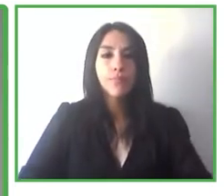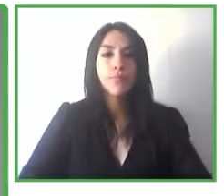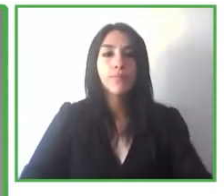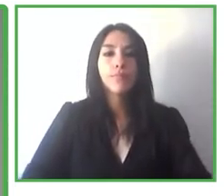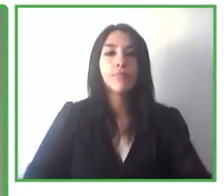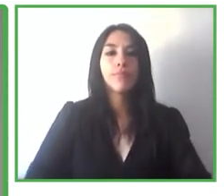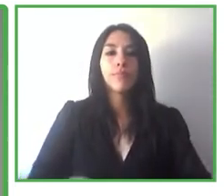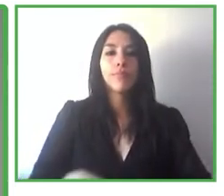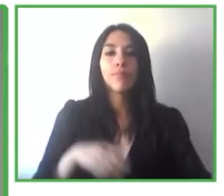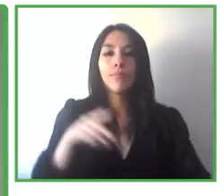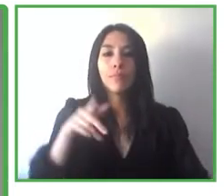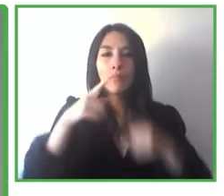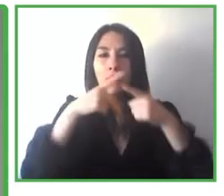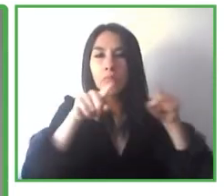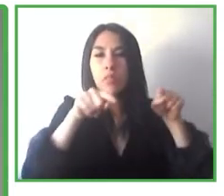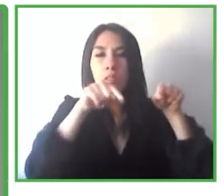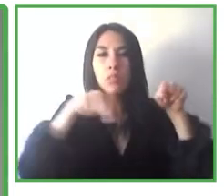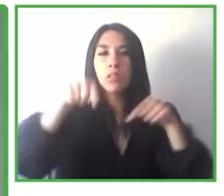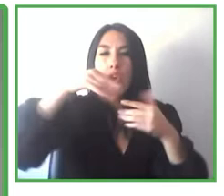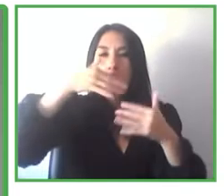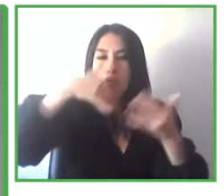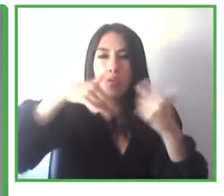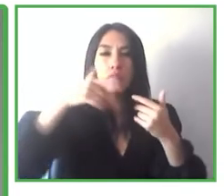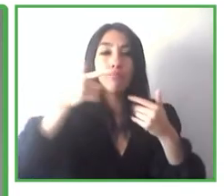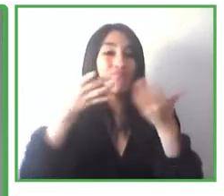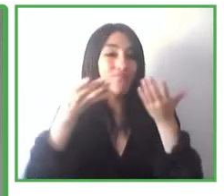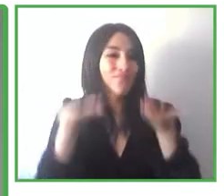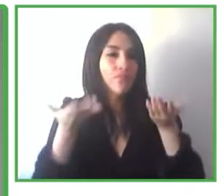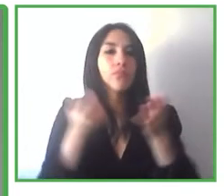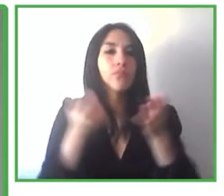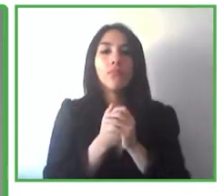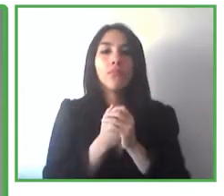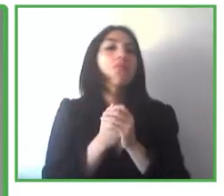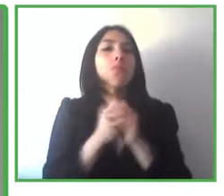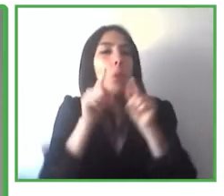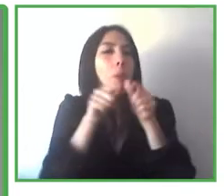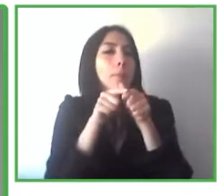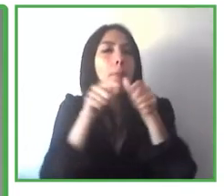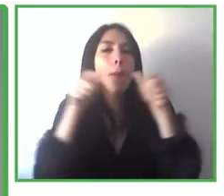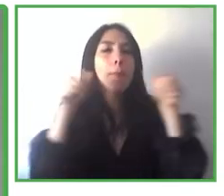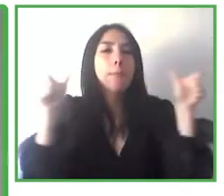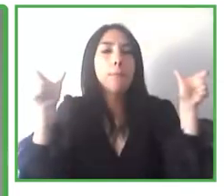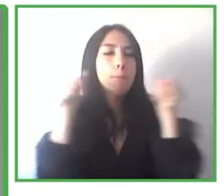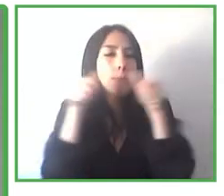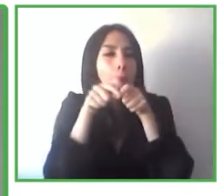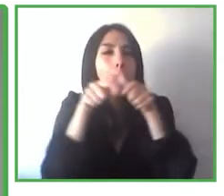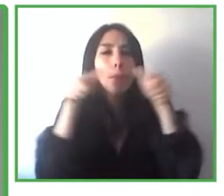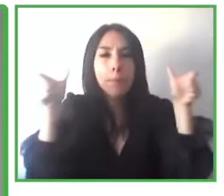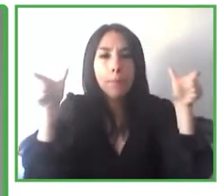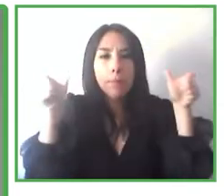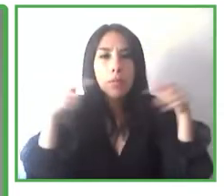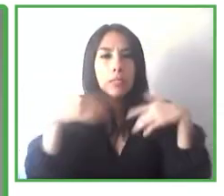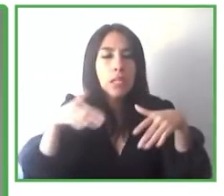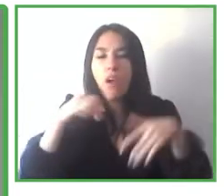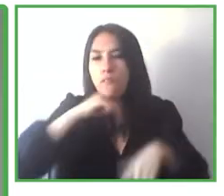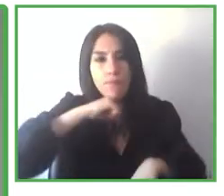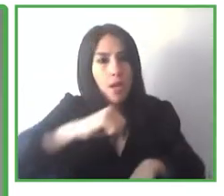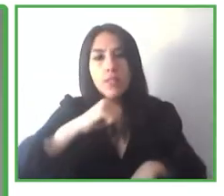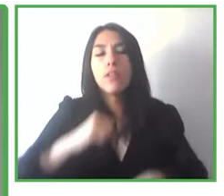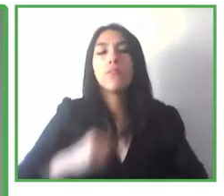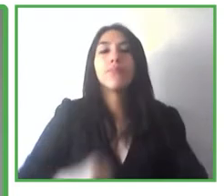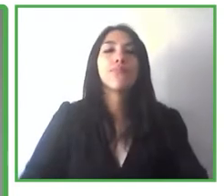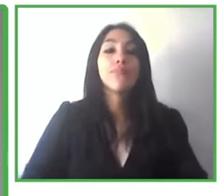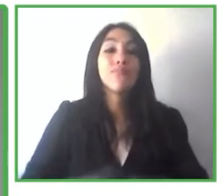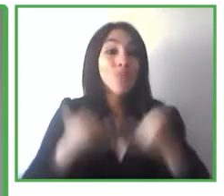suelen experimentar un crecimiento muy rápido, relativamente rápido, un gran impacto en los